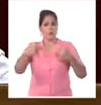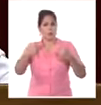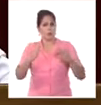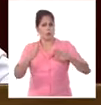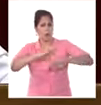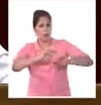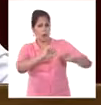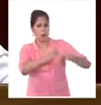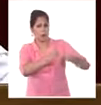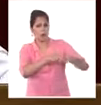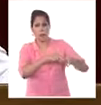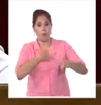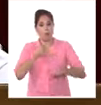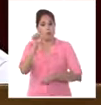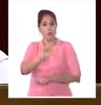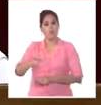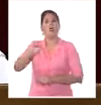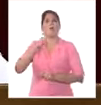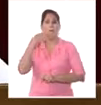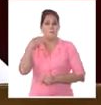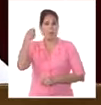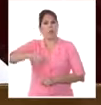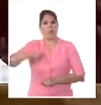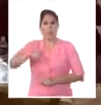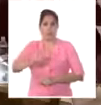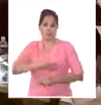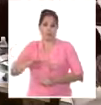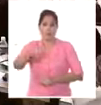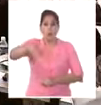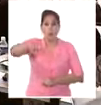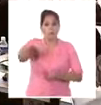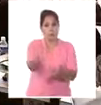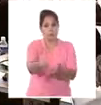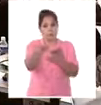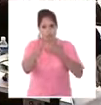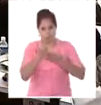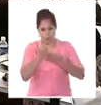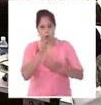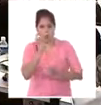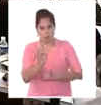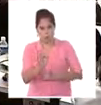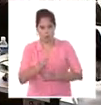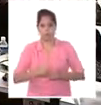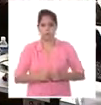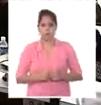Por eso, nunca hemos estado solos en nuestra lucha. Ustedes son un ejemplo.